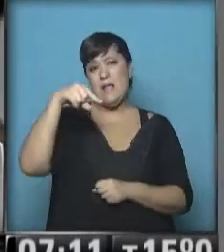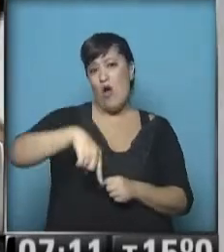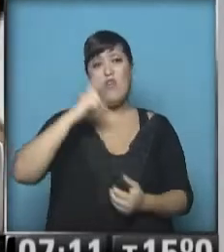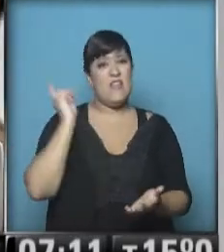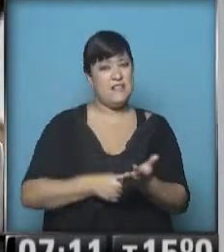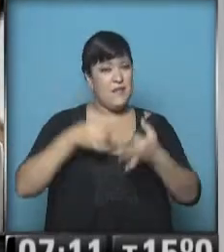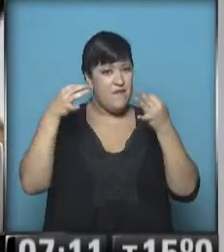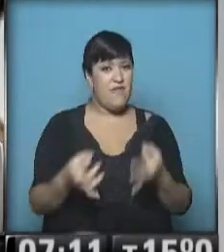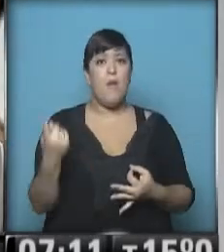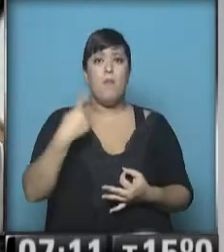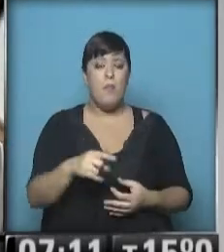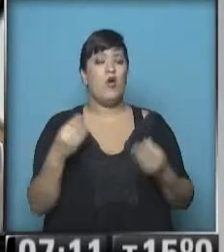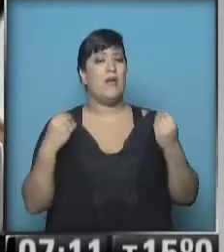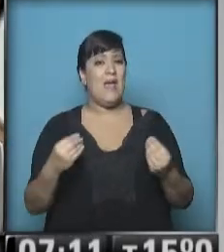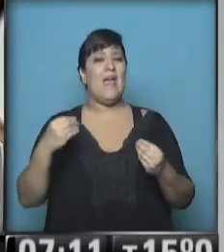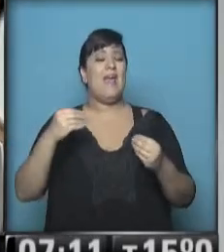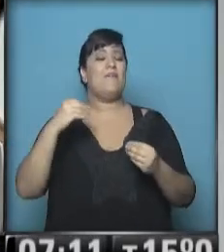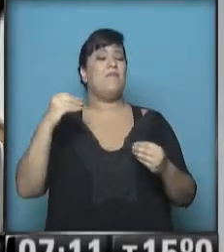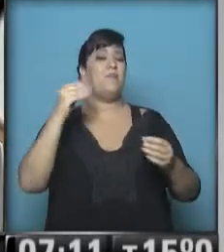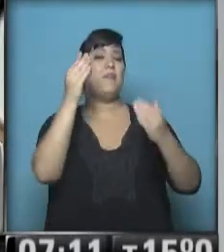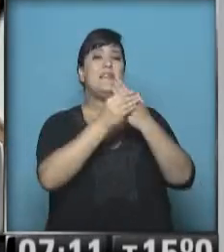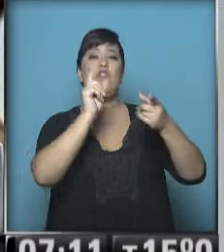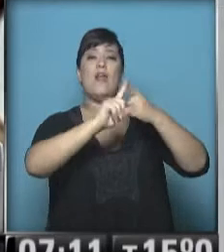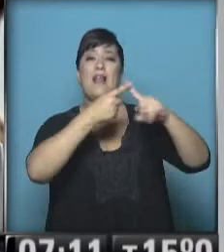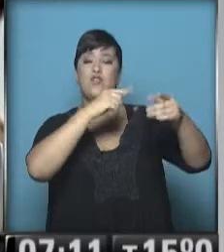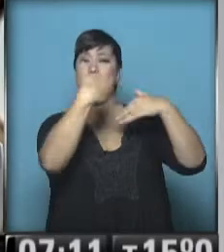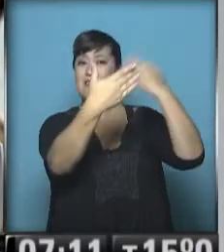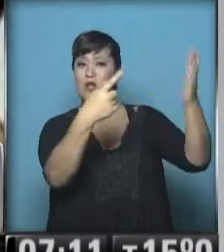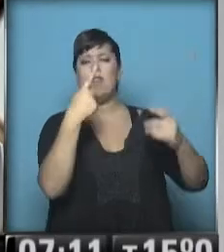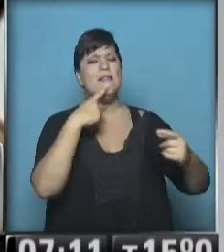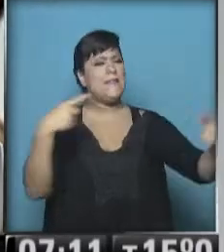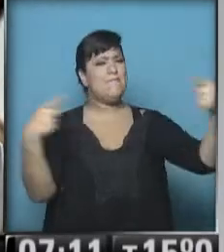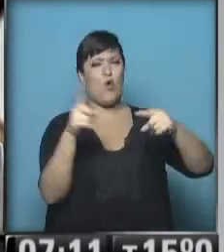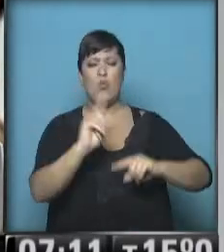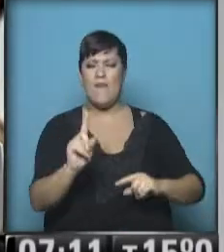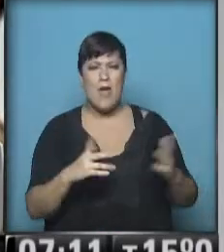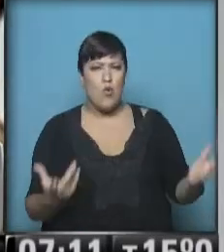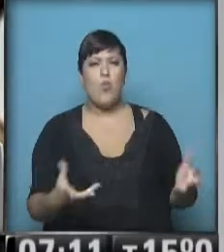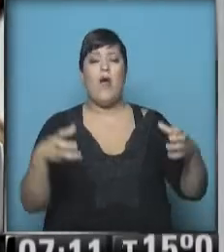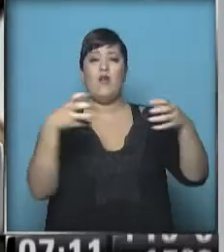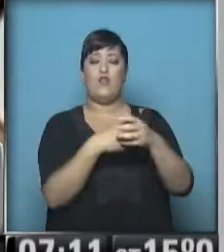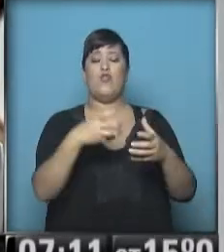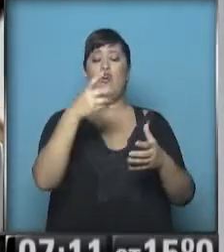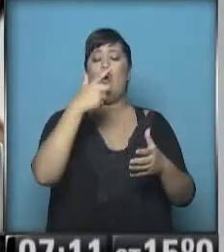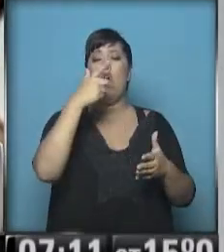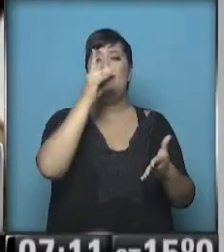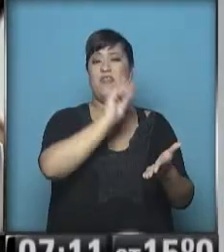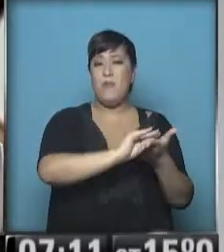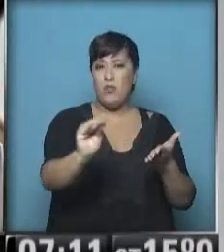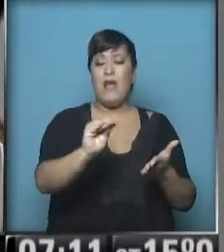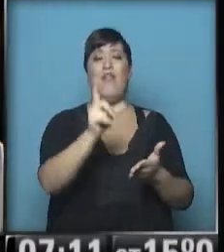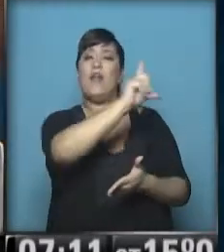recordemos que la Cancillería dijo, bueno, había desacuerdos entre legisladores y republicanos y